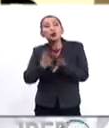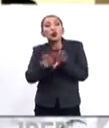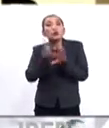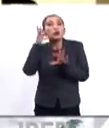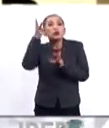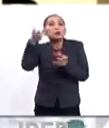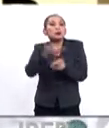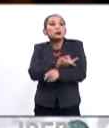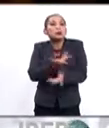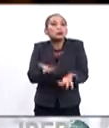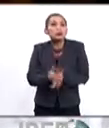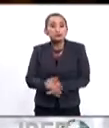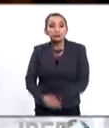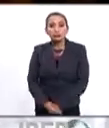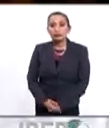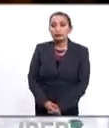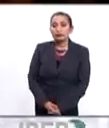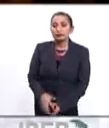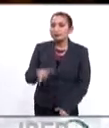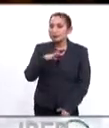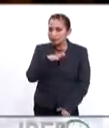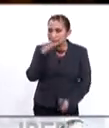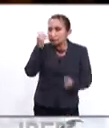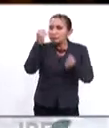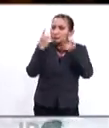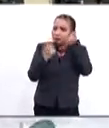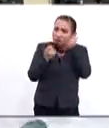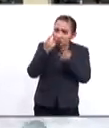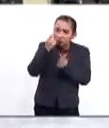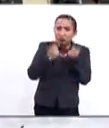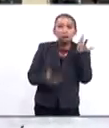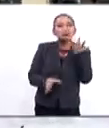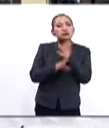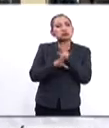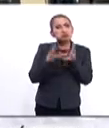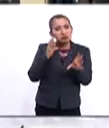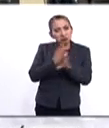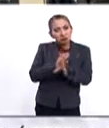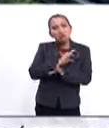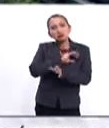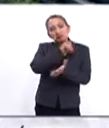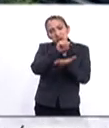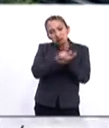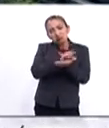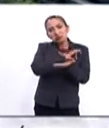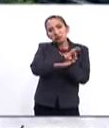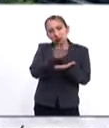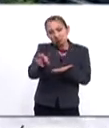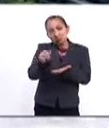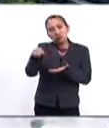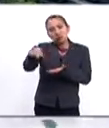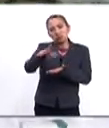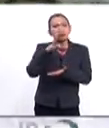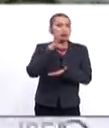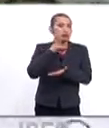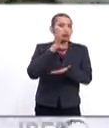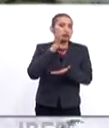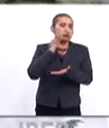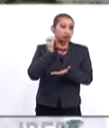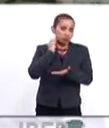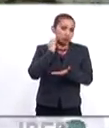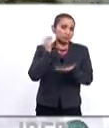podría llegar esta situación? Existen todavía algunos recursos legales que tendría la Cámara de